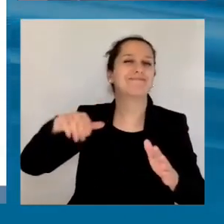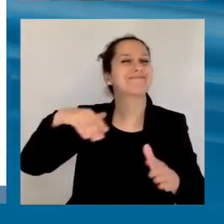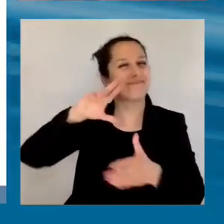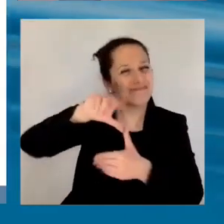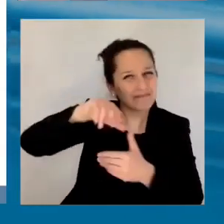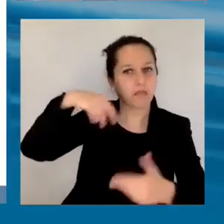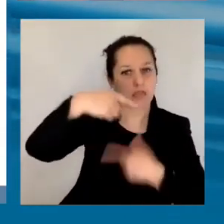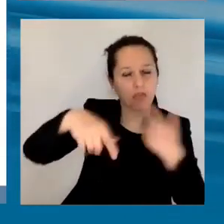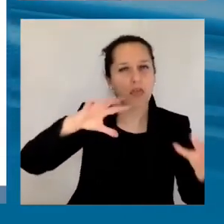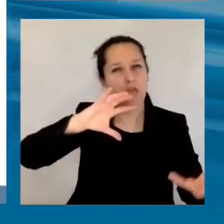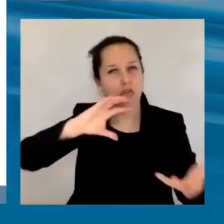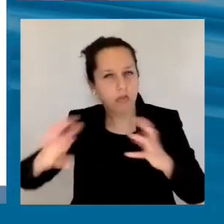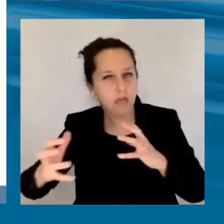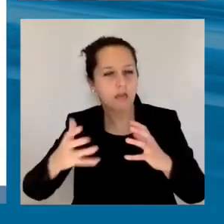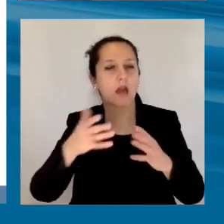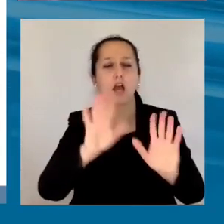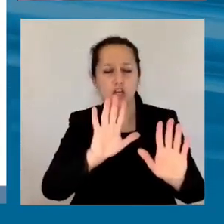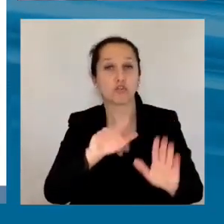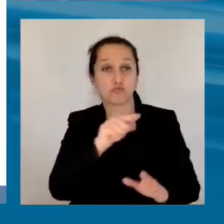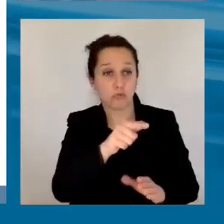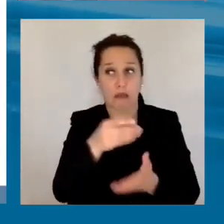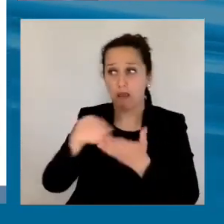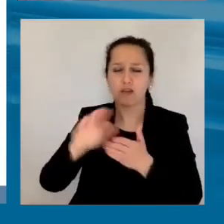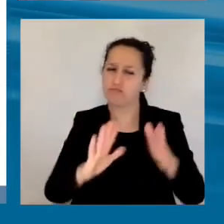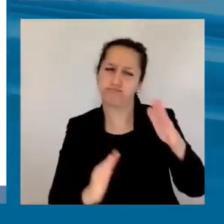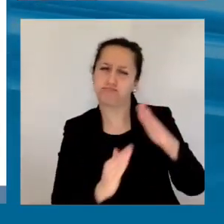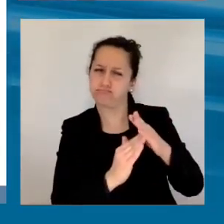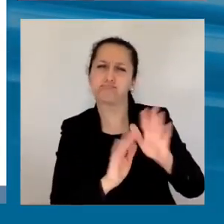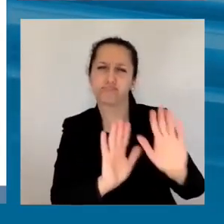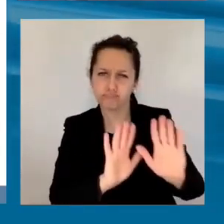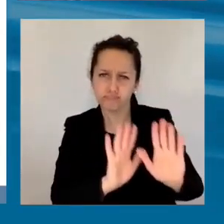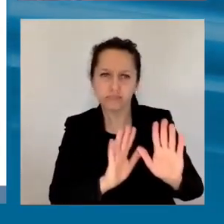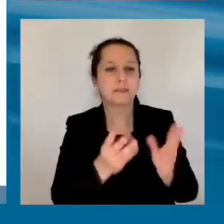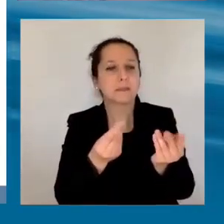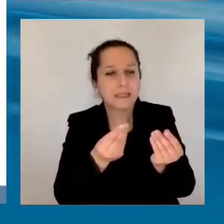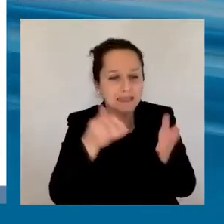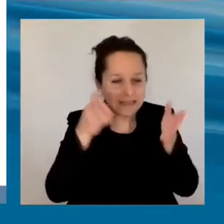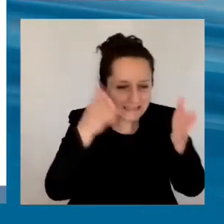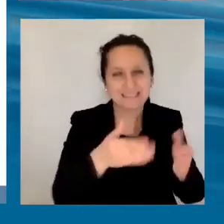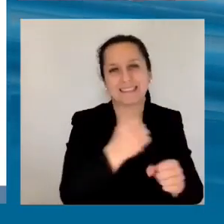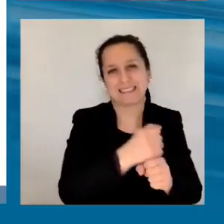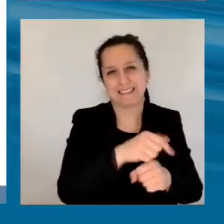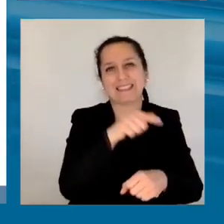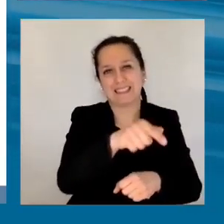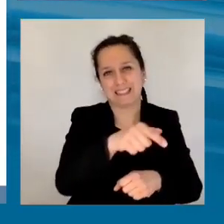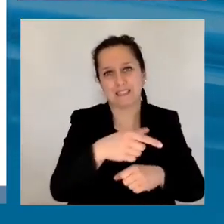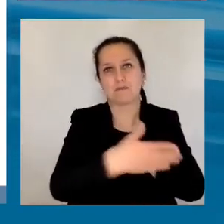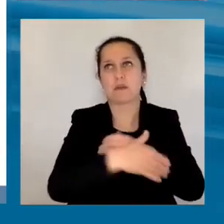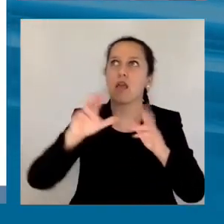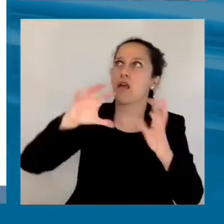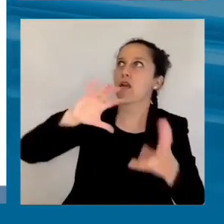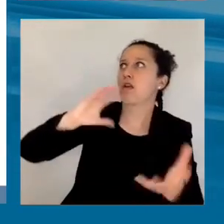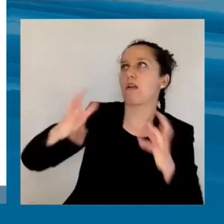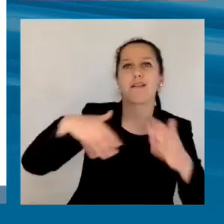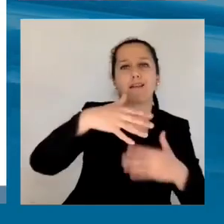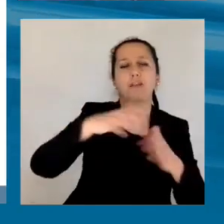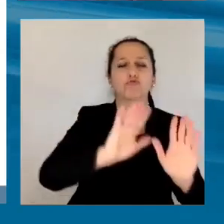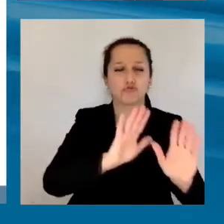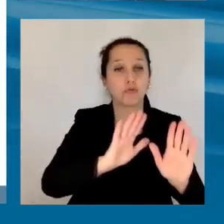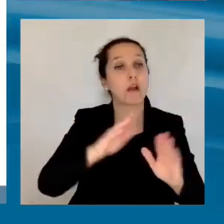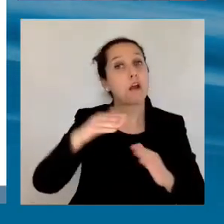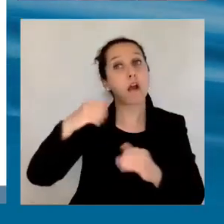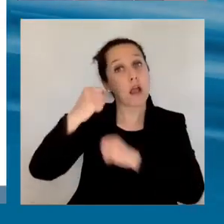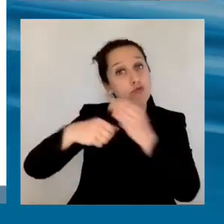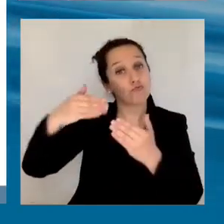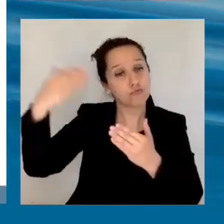permite posponer pagos, reestructurar, por un periodo, da un respiro, producción de, perdón, mejora en capacidad de préstamo